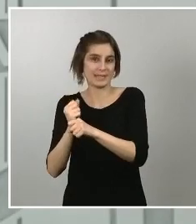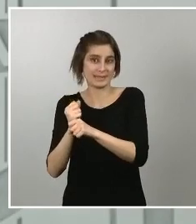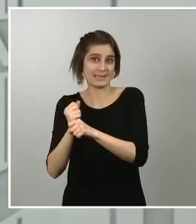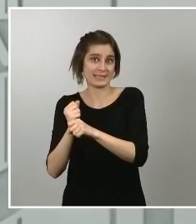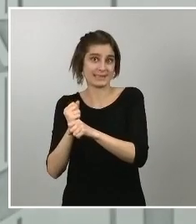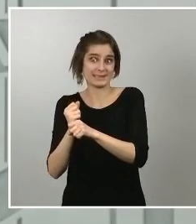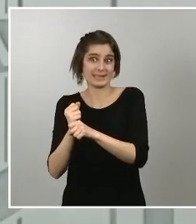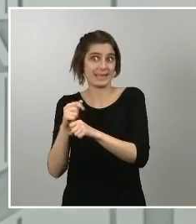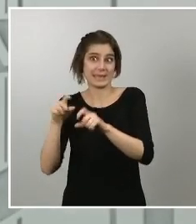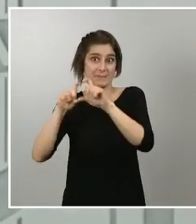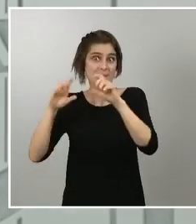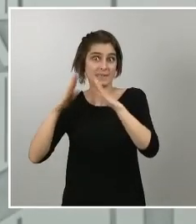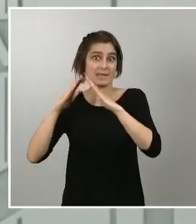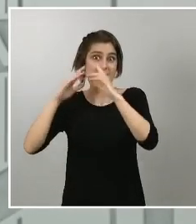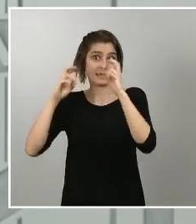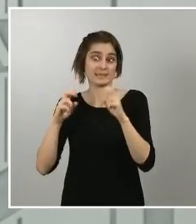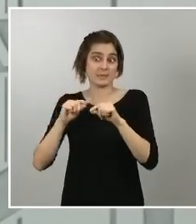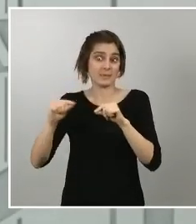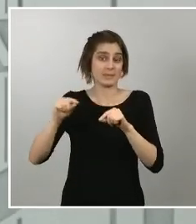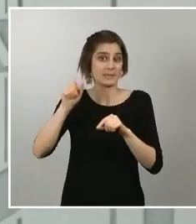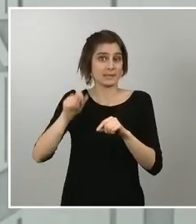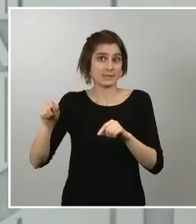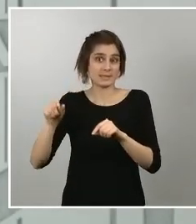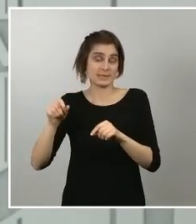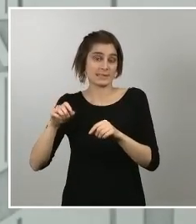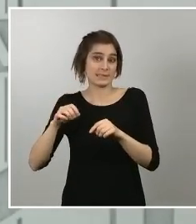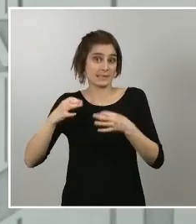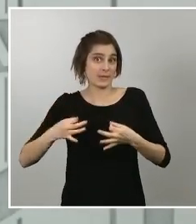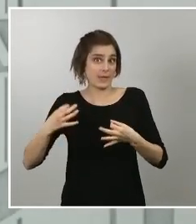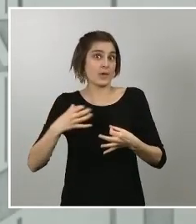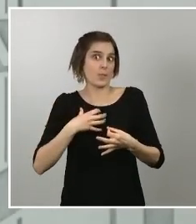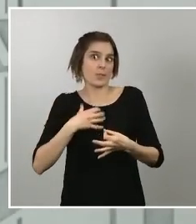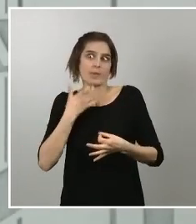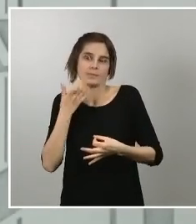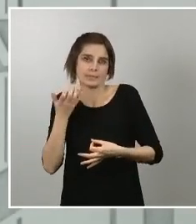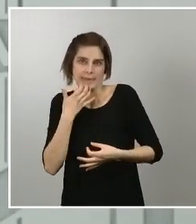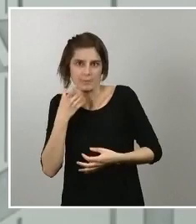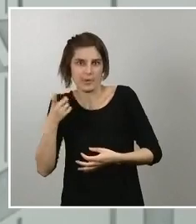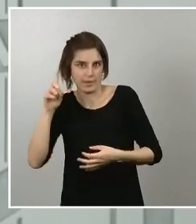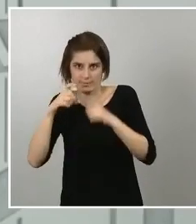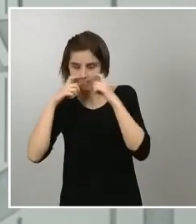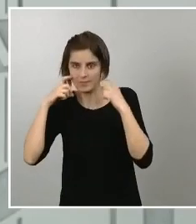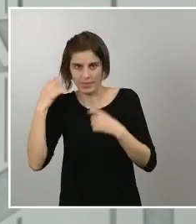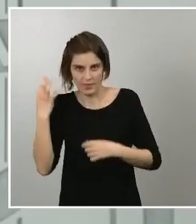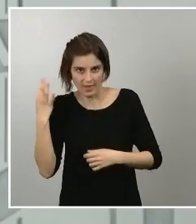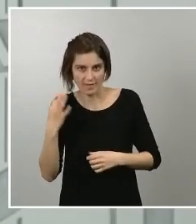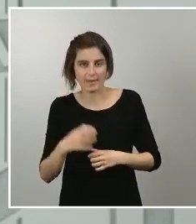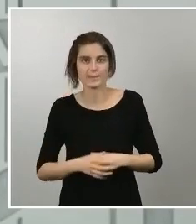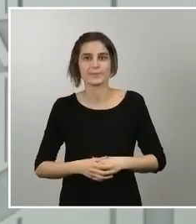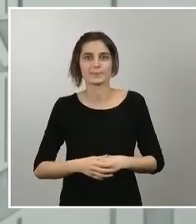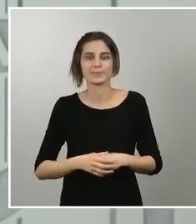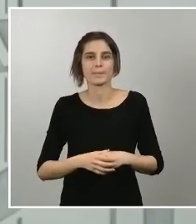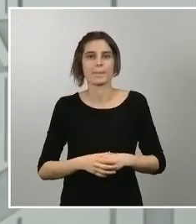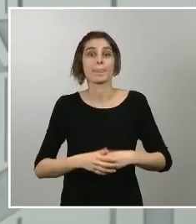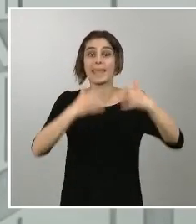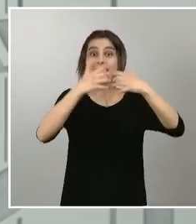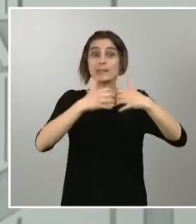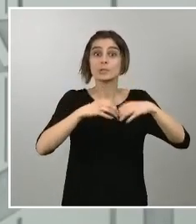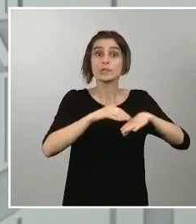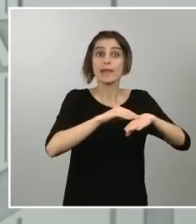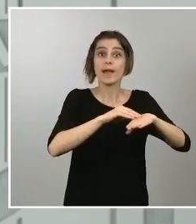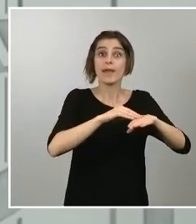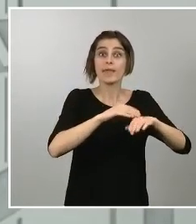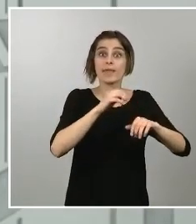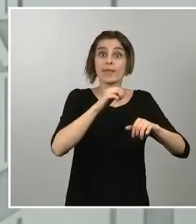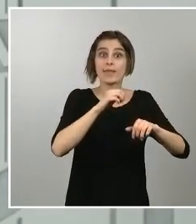guardar las distancias de seguridad la industria del alcohol tiene que funcionar igual que la industria química trabajando para